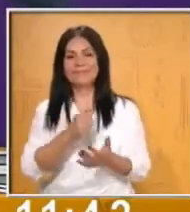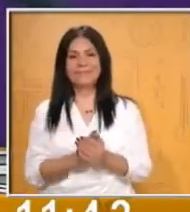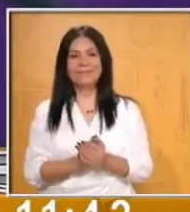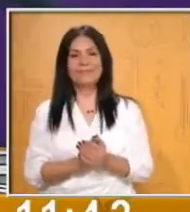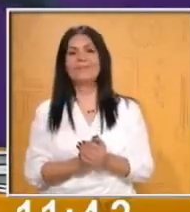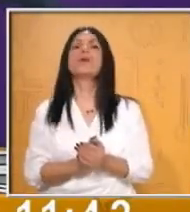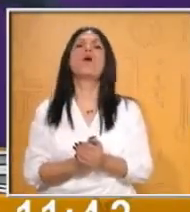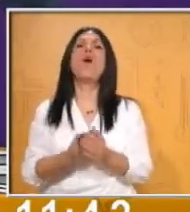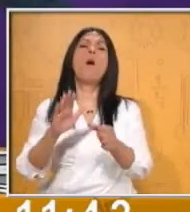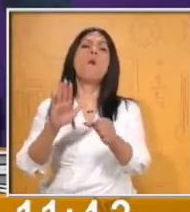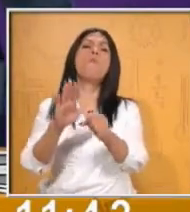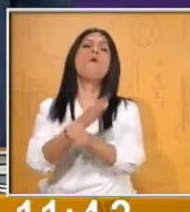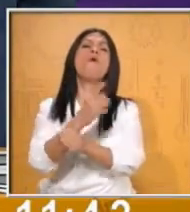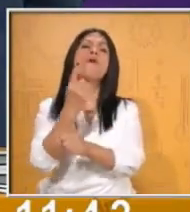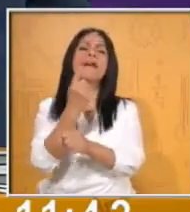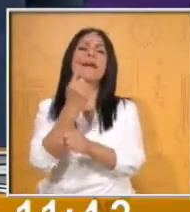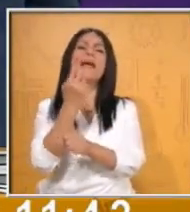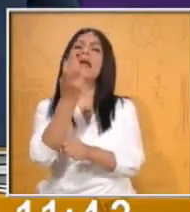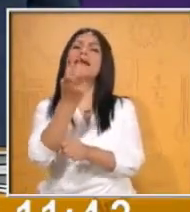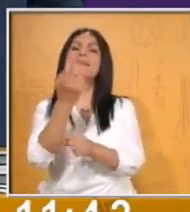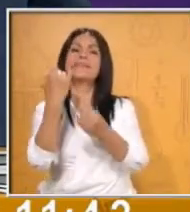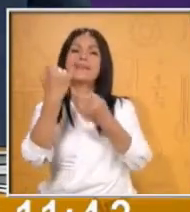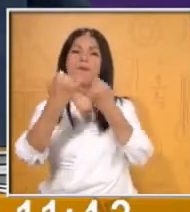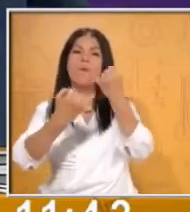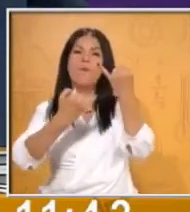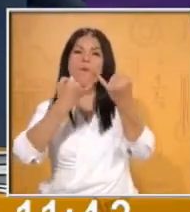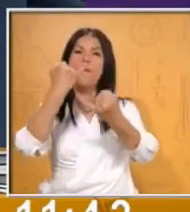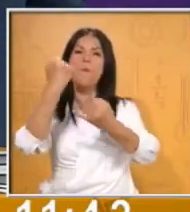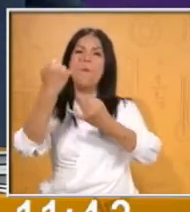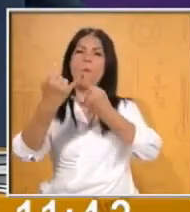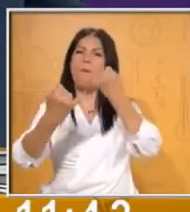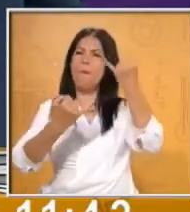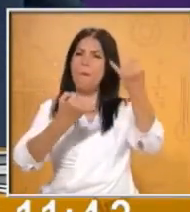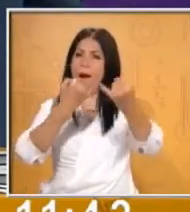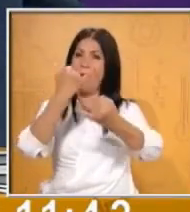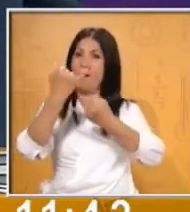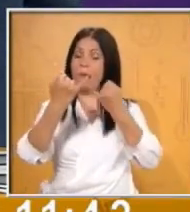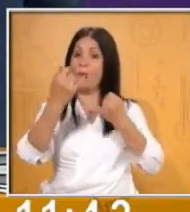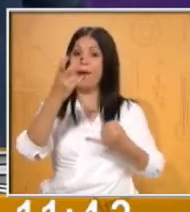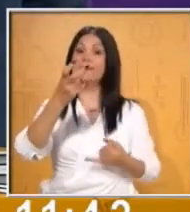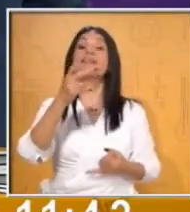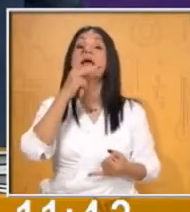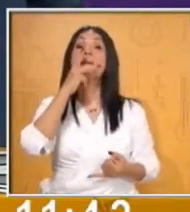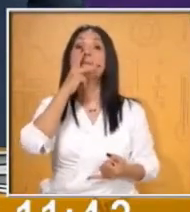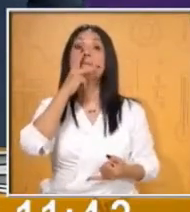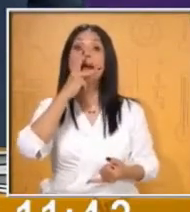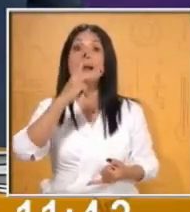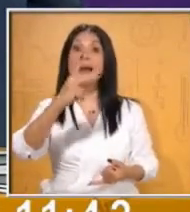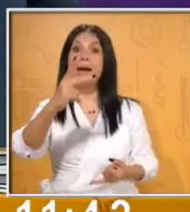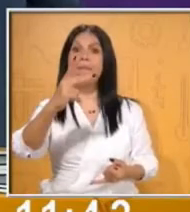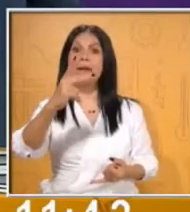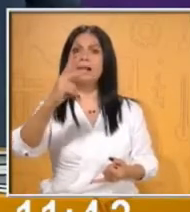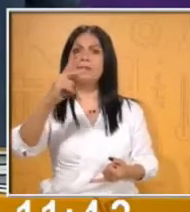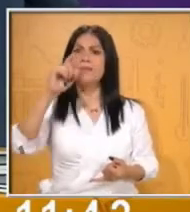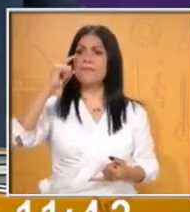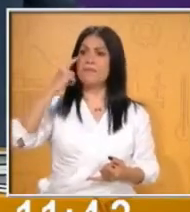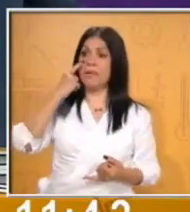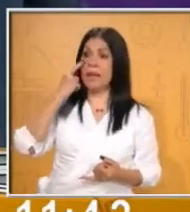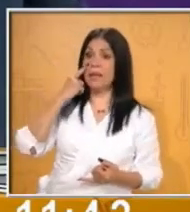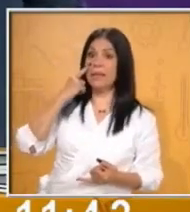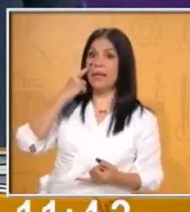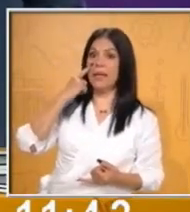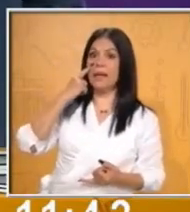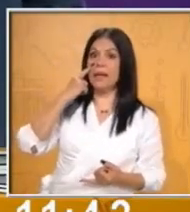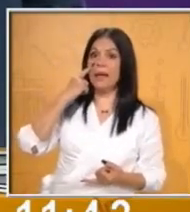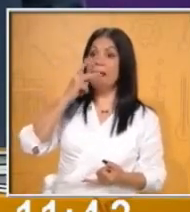estuvimos haciendo este juego? Como mencionamos, el léxico son las palabras que componen nuestro vocabulario. Y si te diste